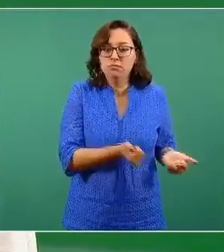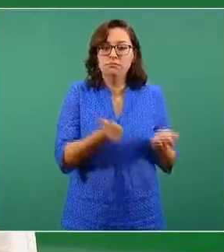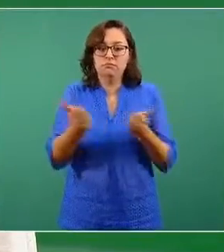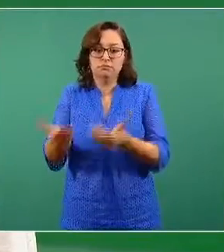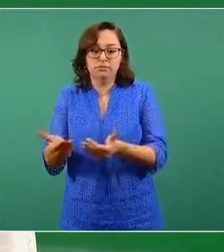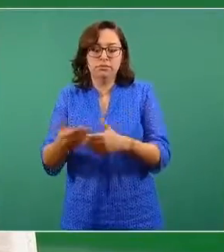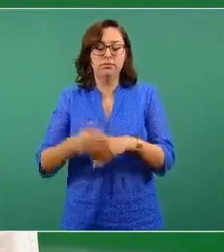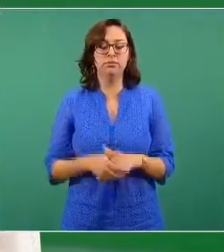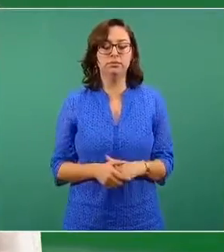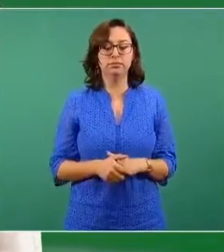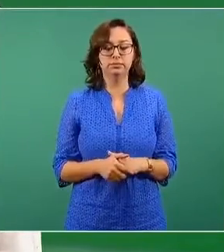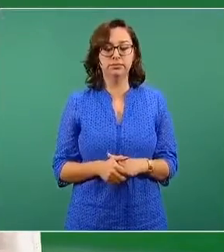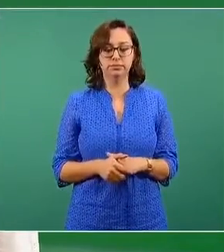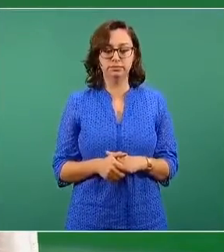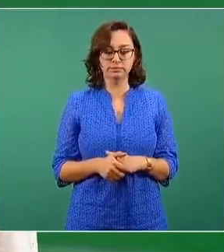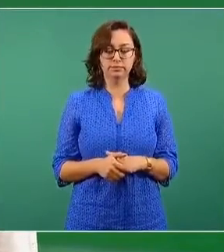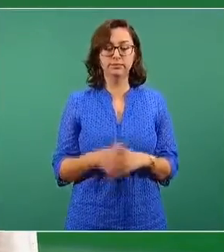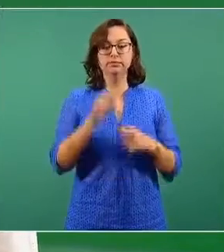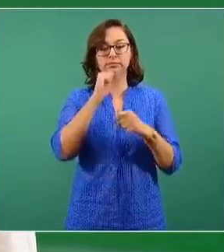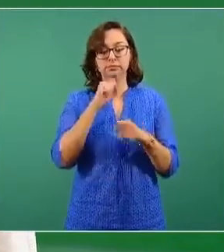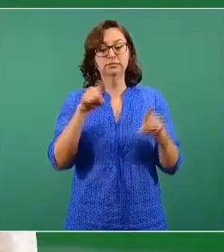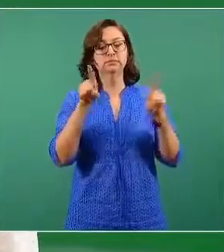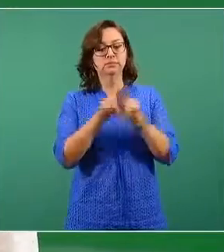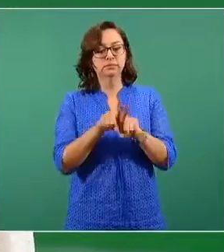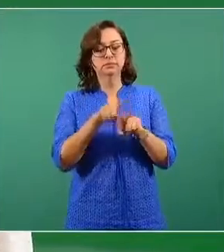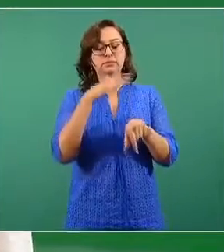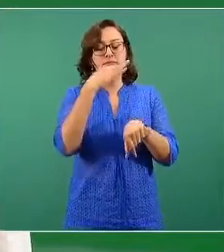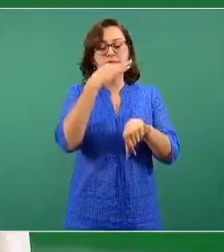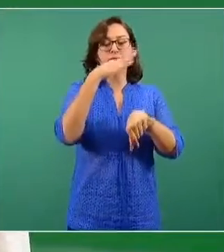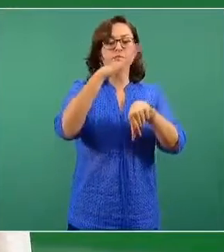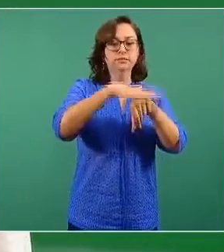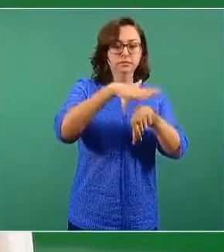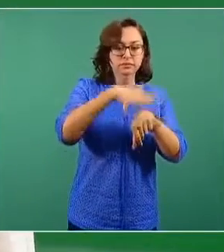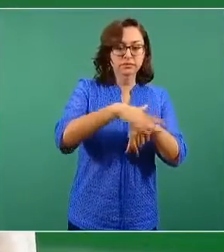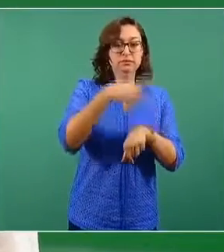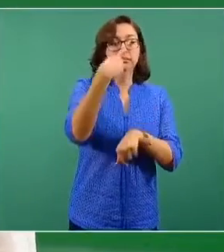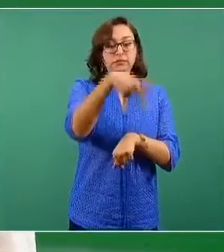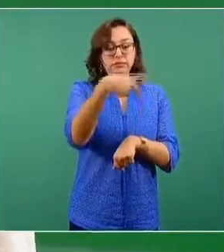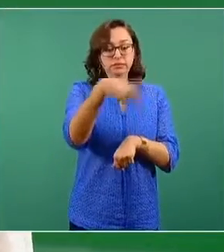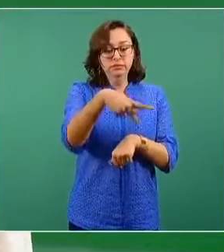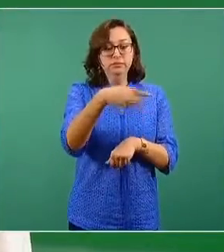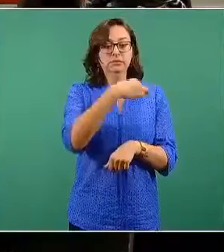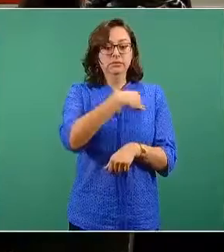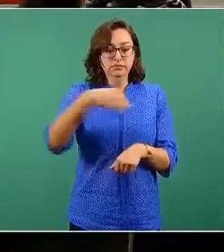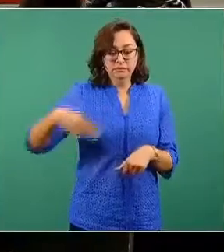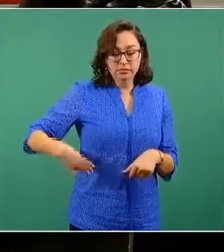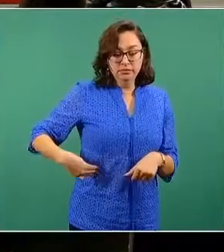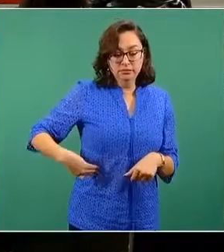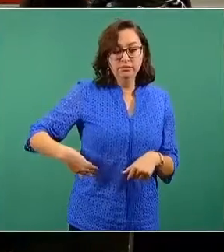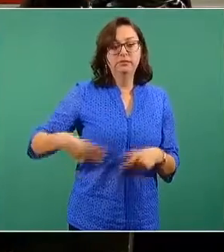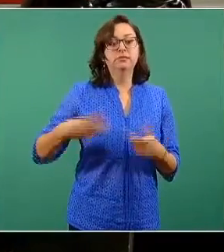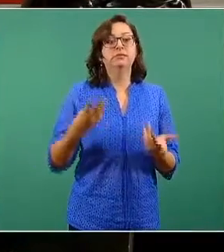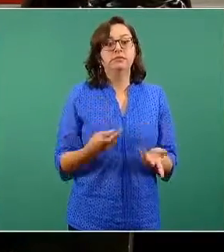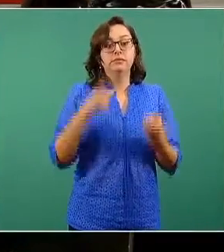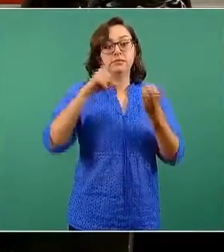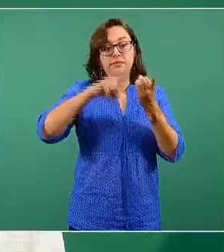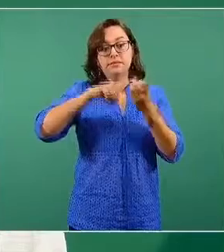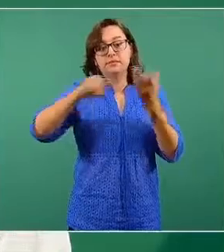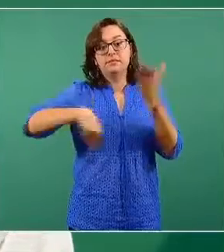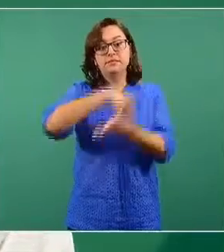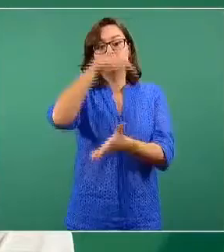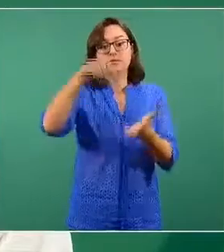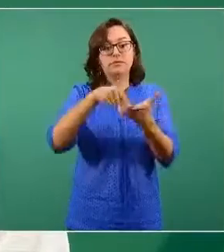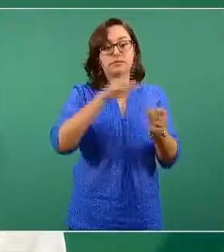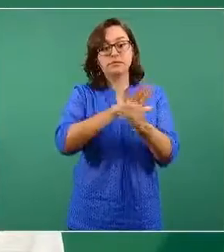o cualquier otra razón. Se le notificarán oportunamente a nivel local cuáles son los puestos de vacunación y dónde le toca,